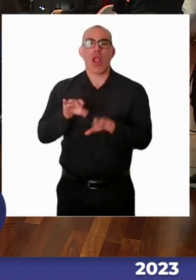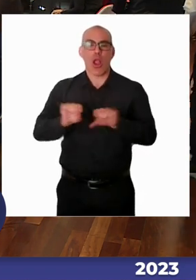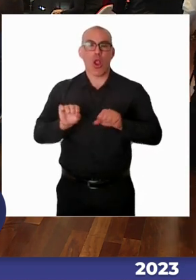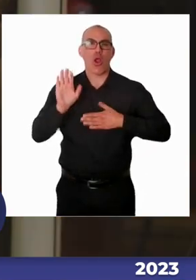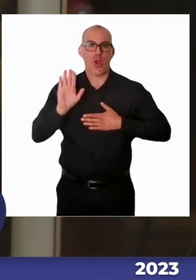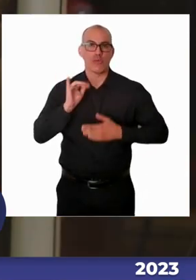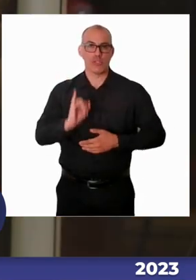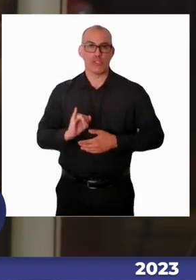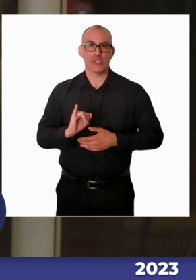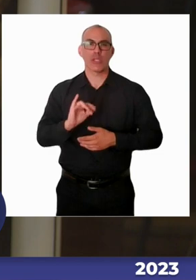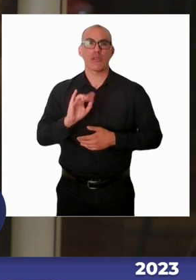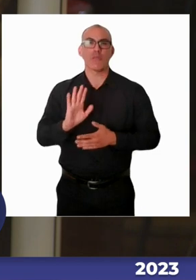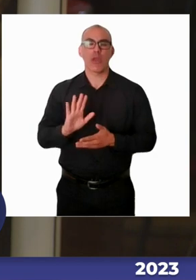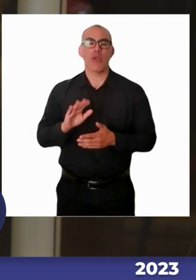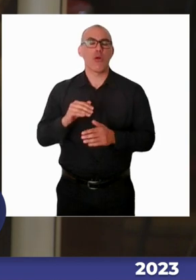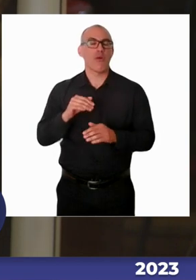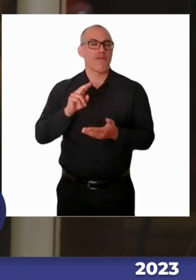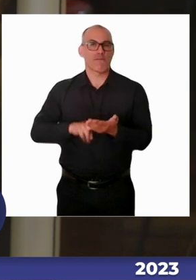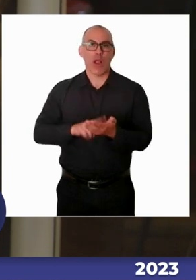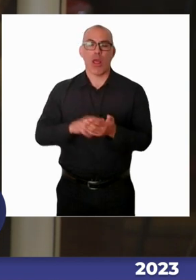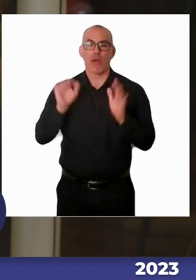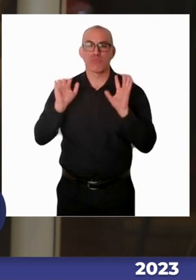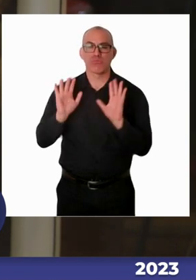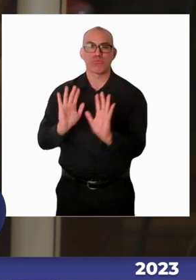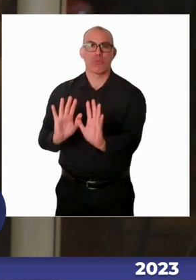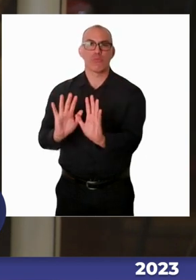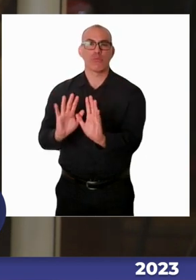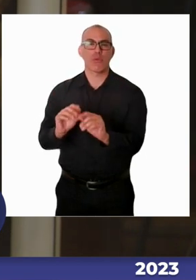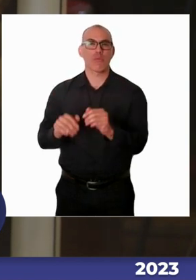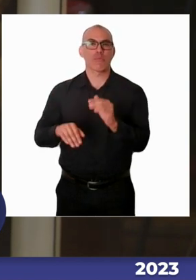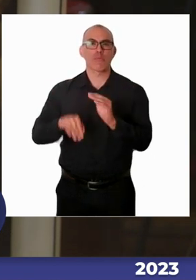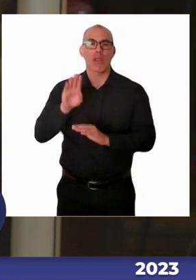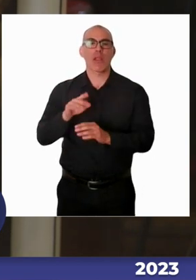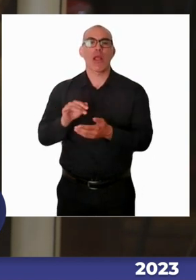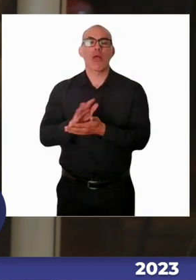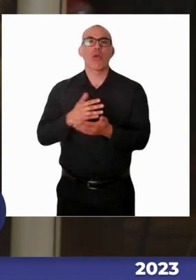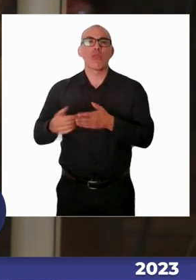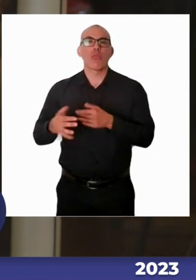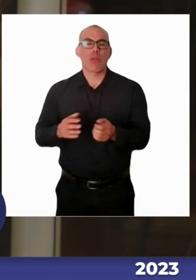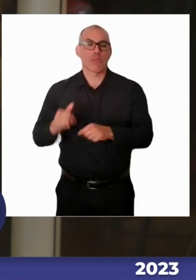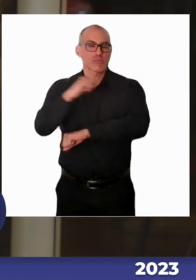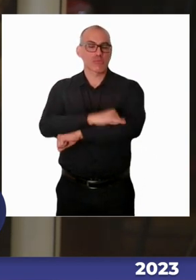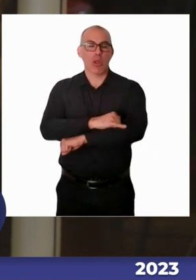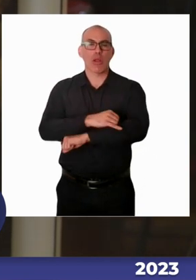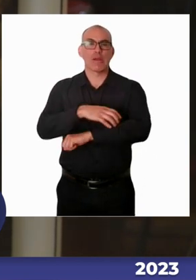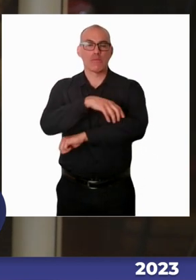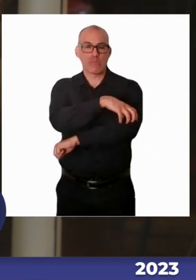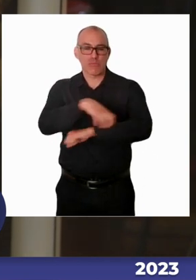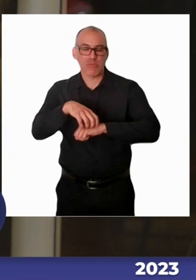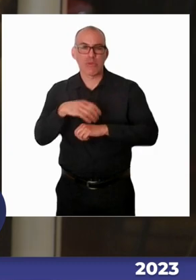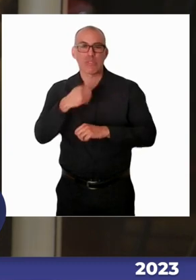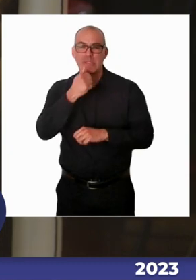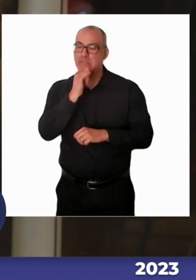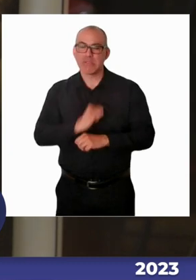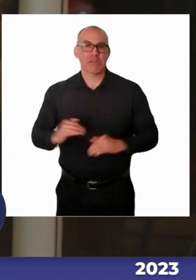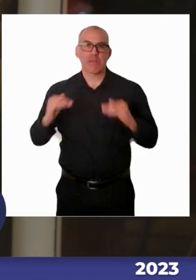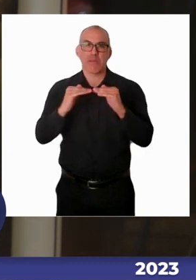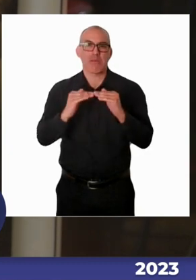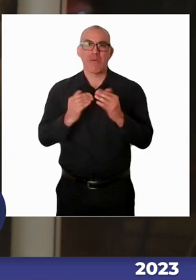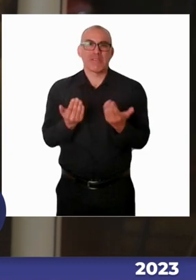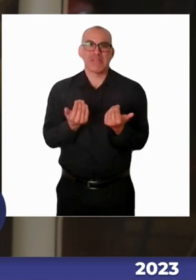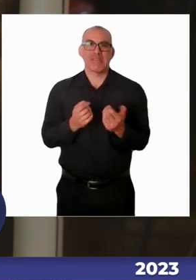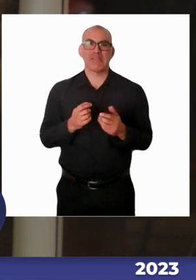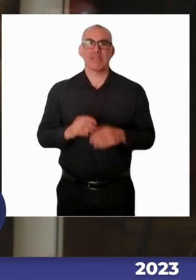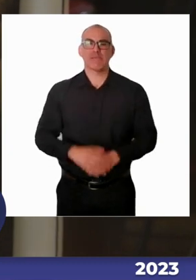especialmente, bueno, con la tramitación de la ley de autismo. Usted es representante, bueno, del distrito de la región de Valparaíso.